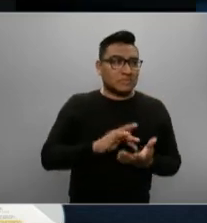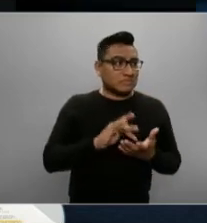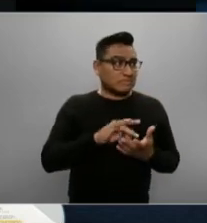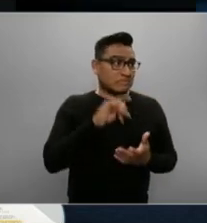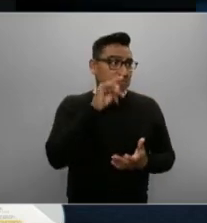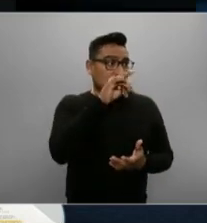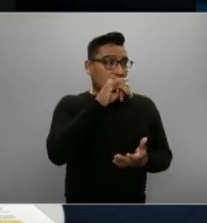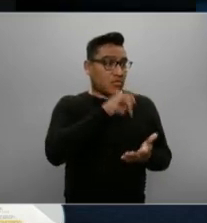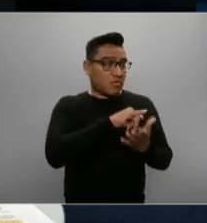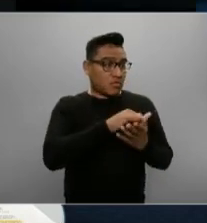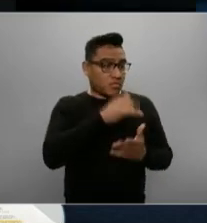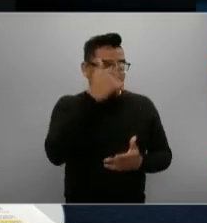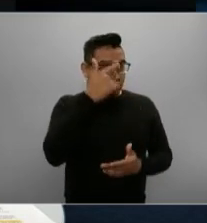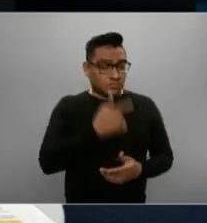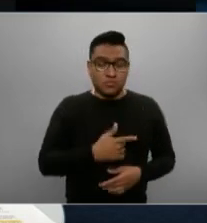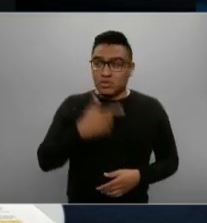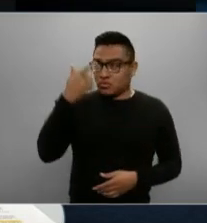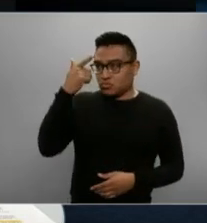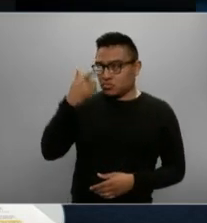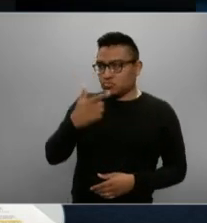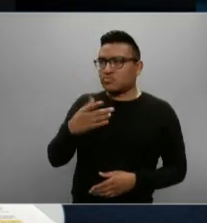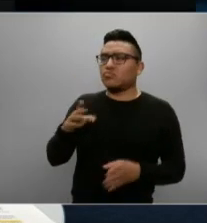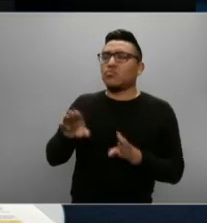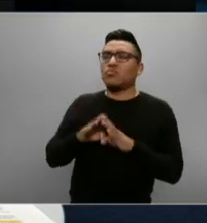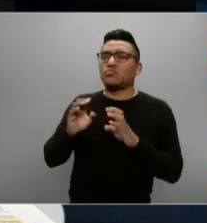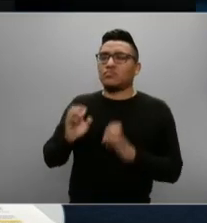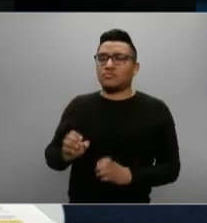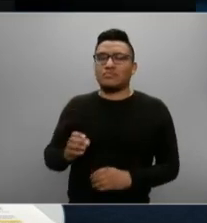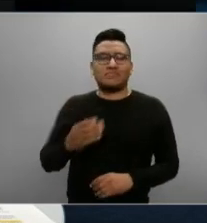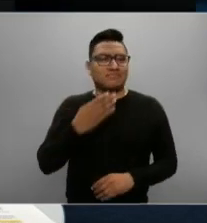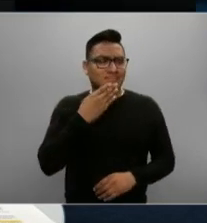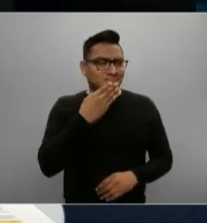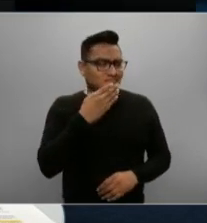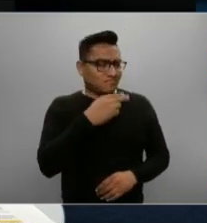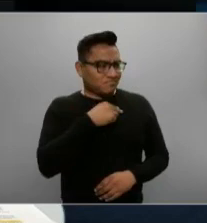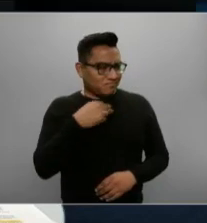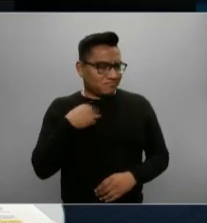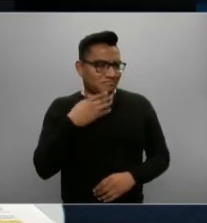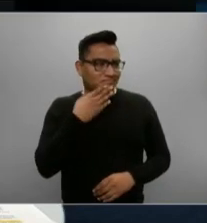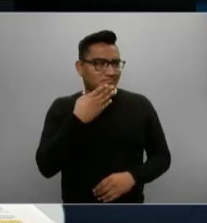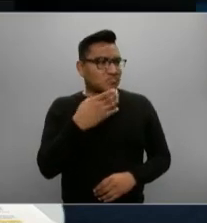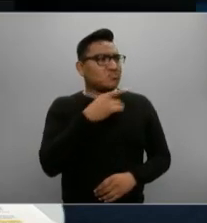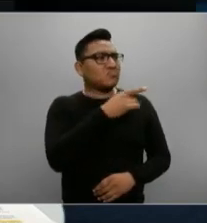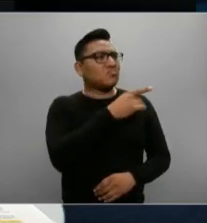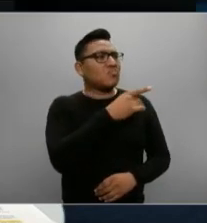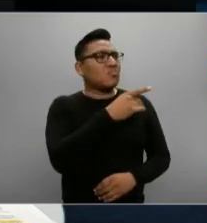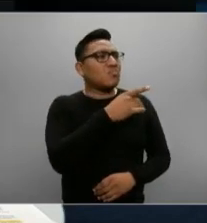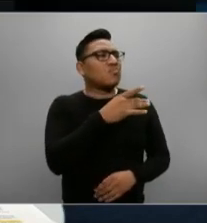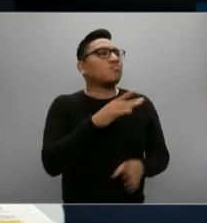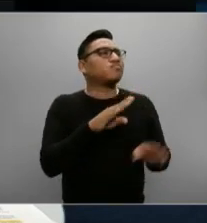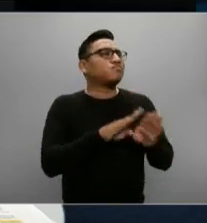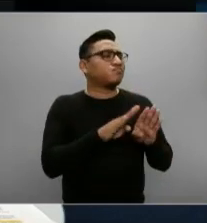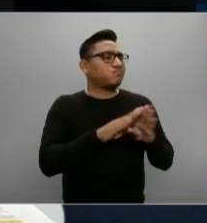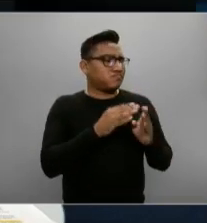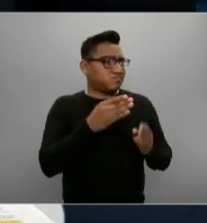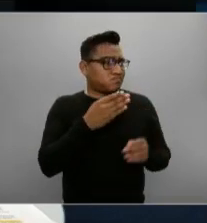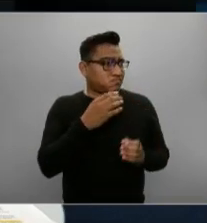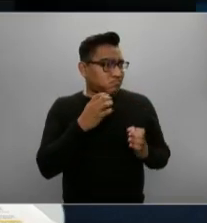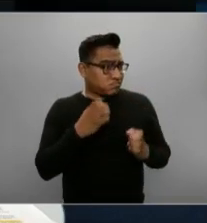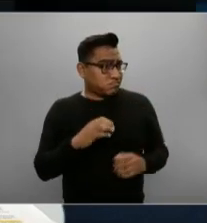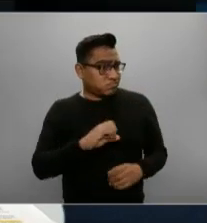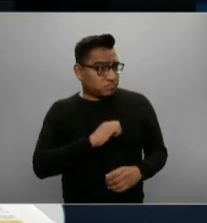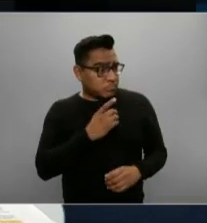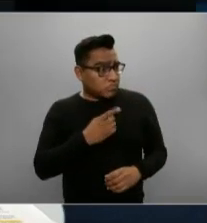Nueva York. Hola Hernán, buenas noches, ¿cómo estás? Estamos muy bien embajador, ¿qué tal usted? ¿Cómo se siente de salud?